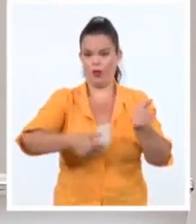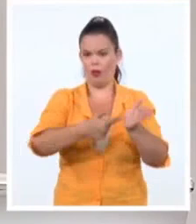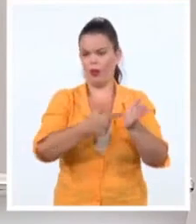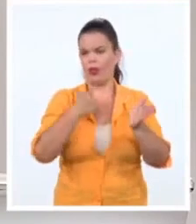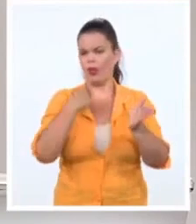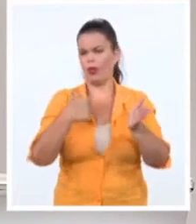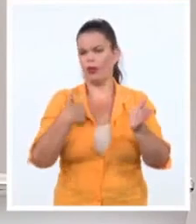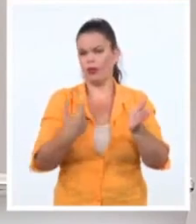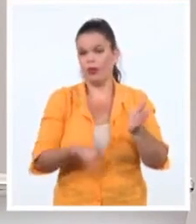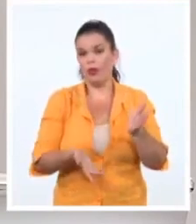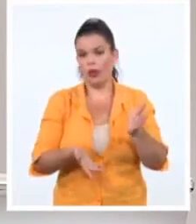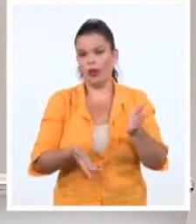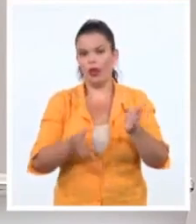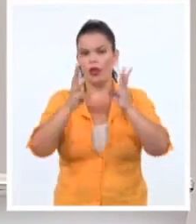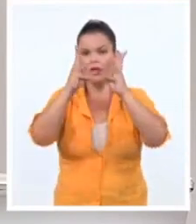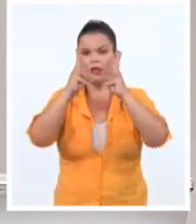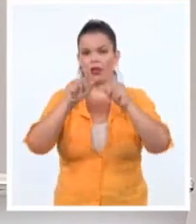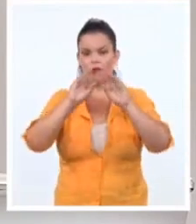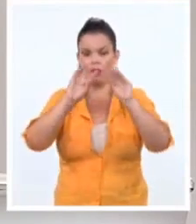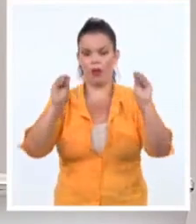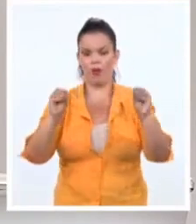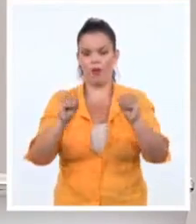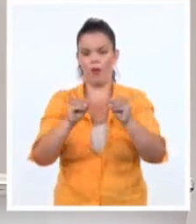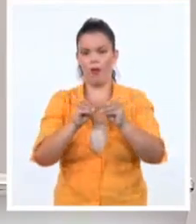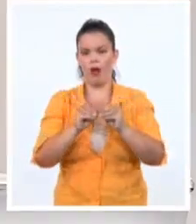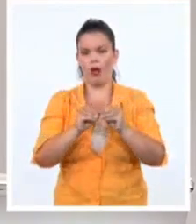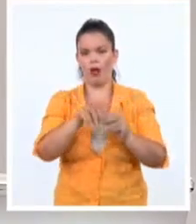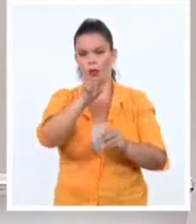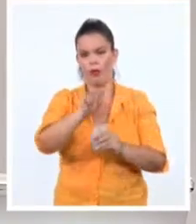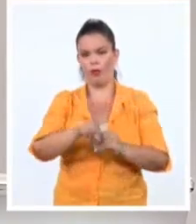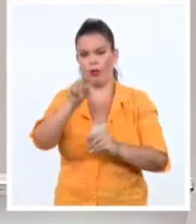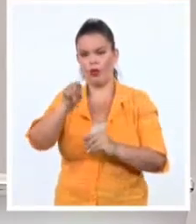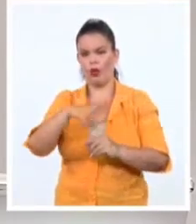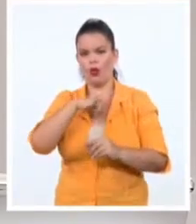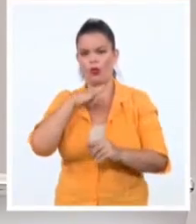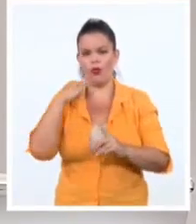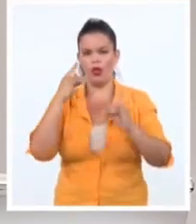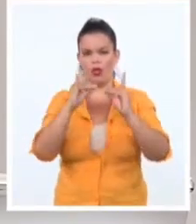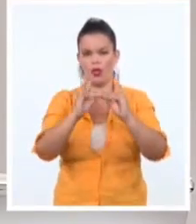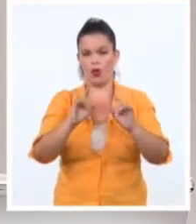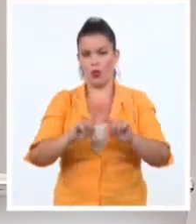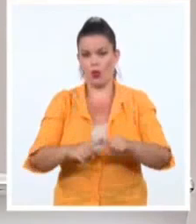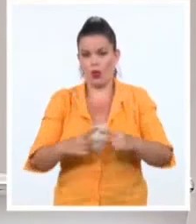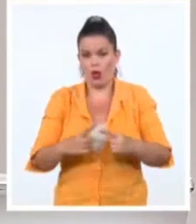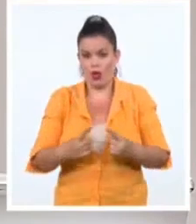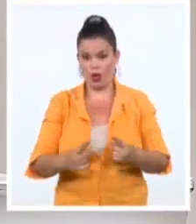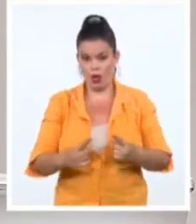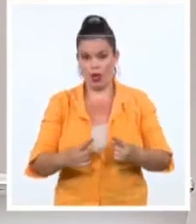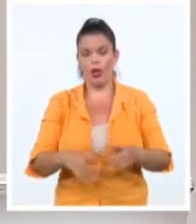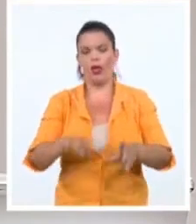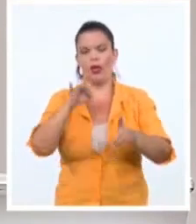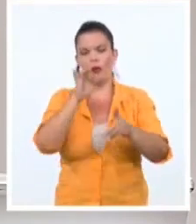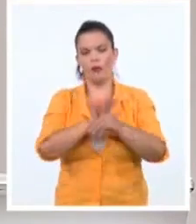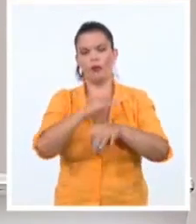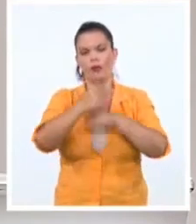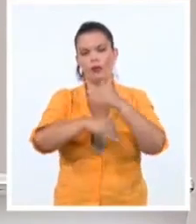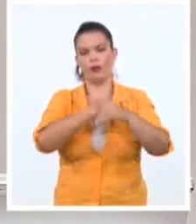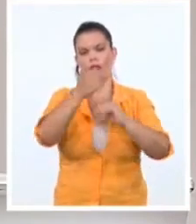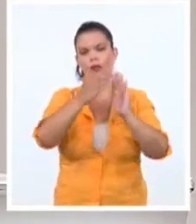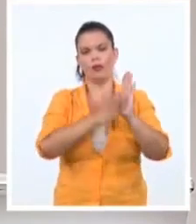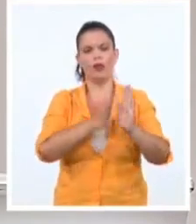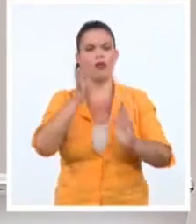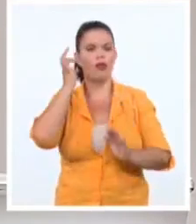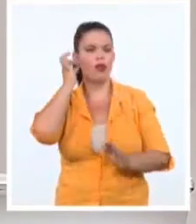que el total de fallecidos por las protestas violentas originadas en febrero del 2014